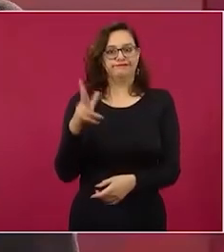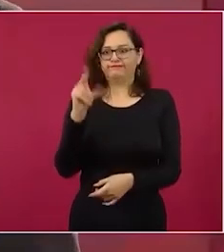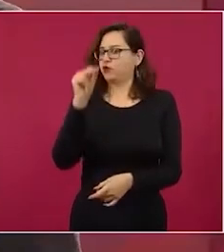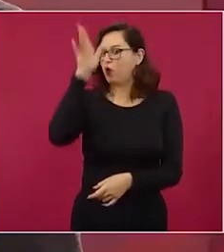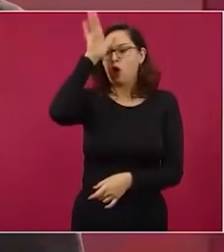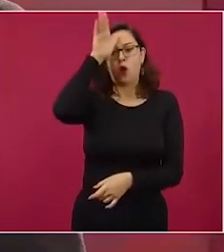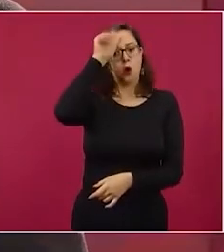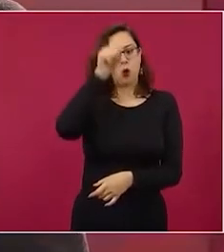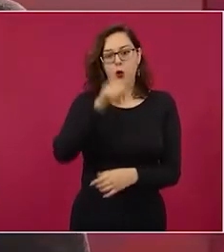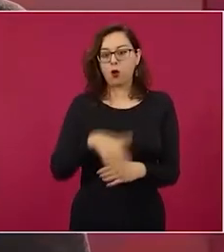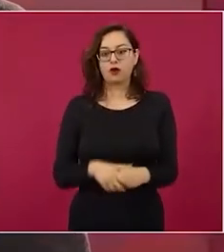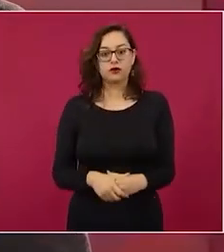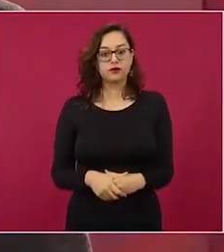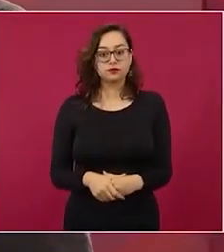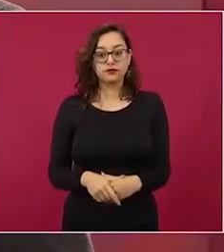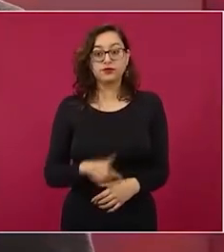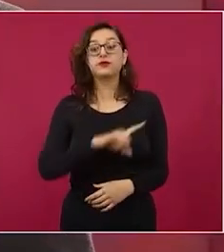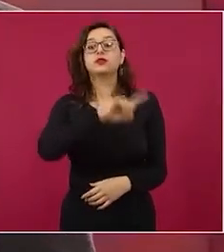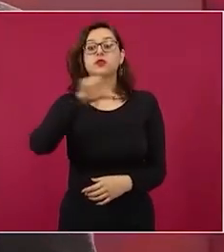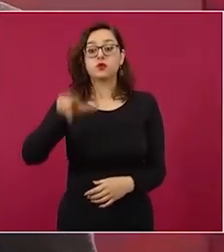esto se lo debemos a Madero